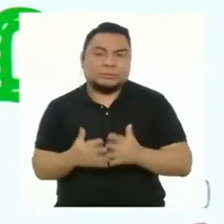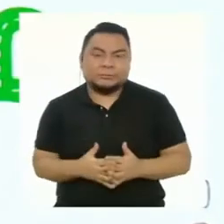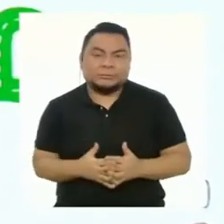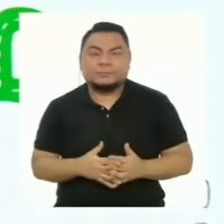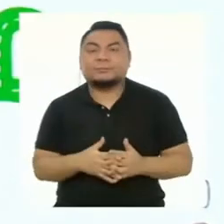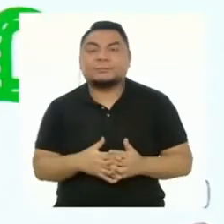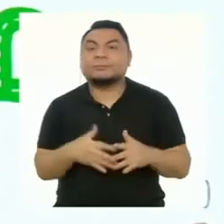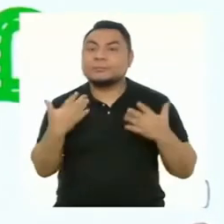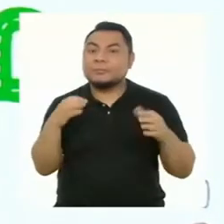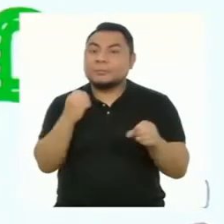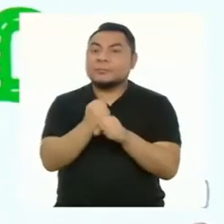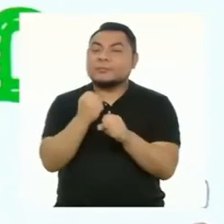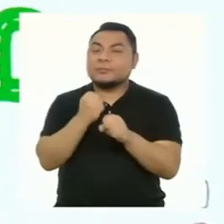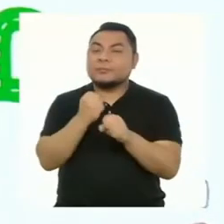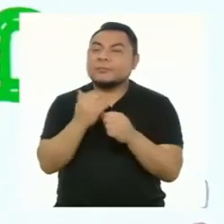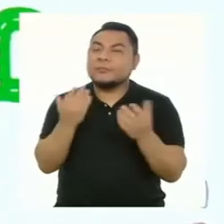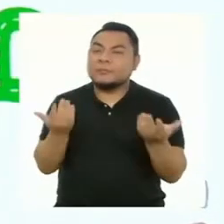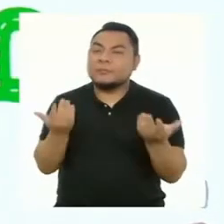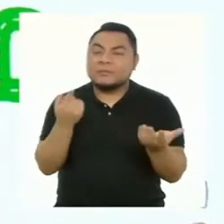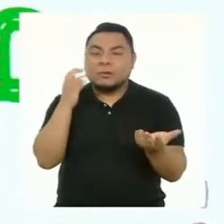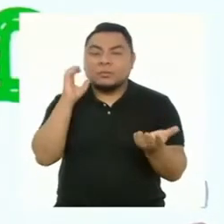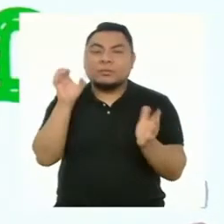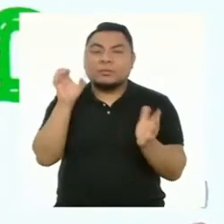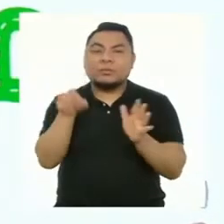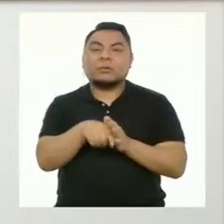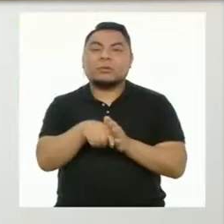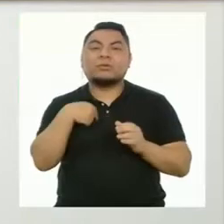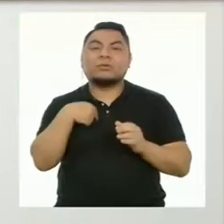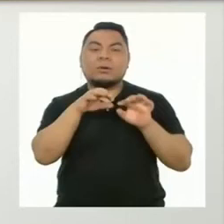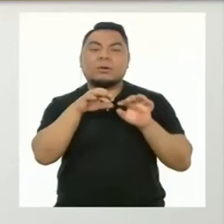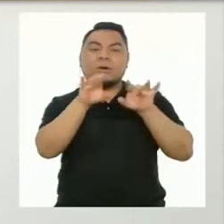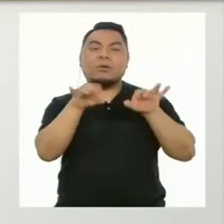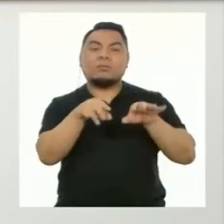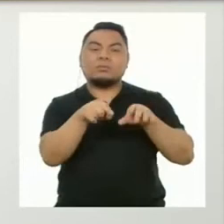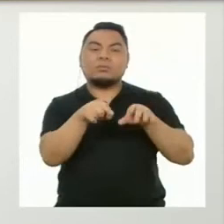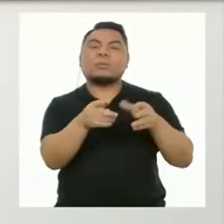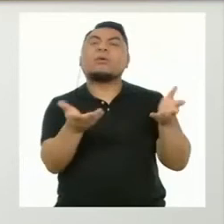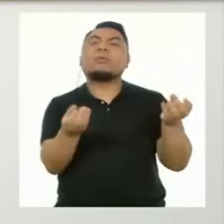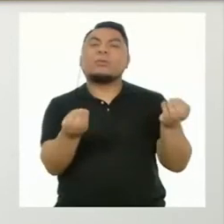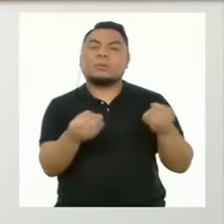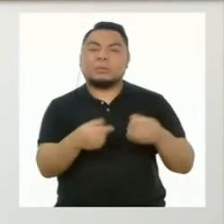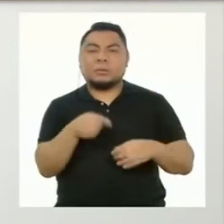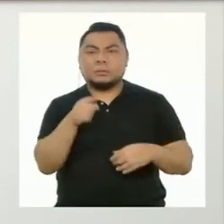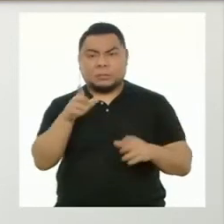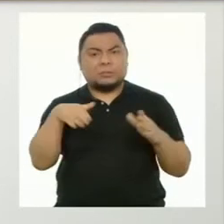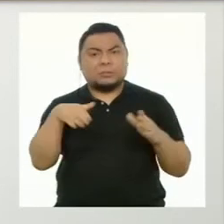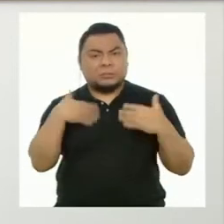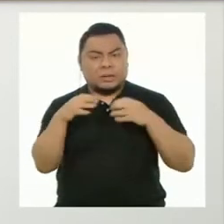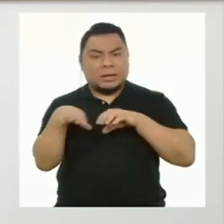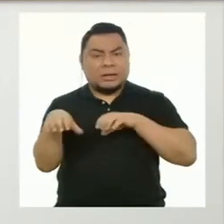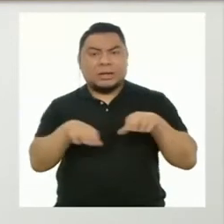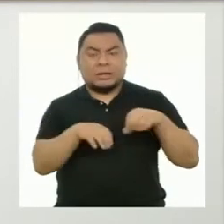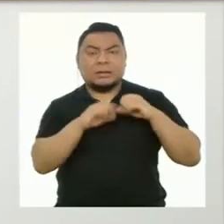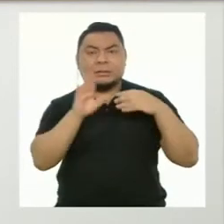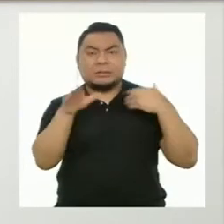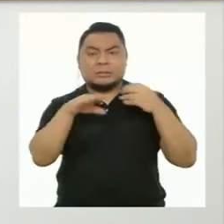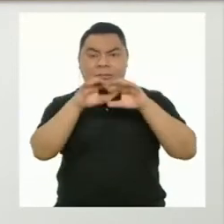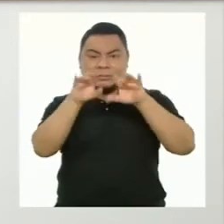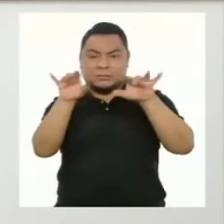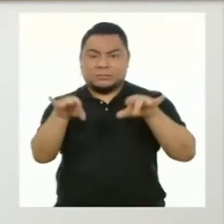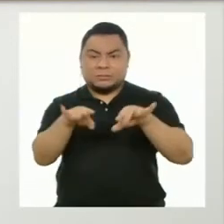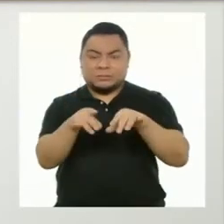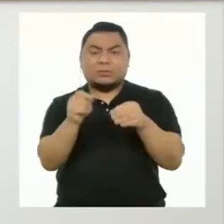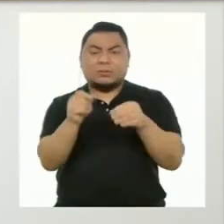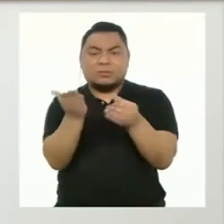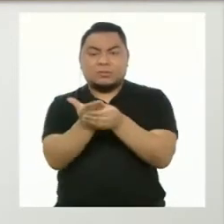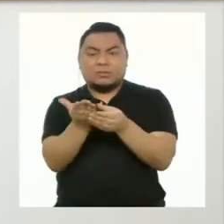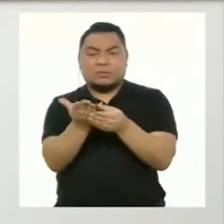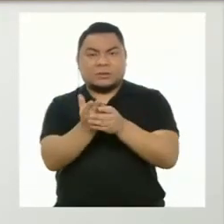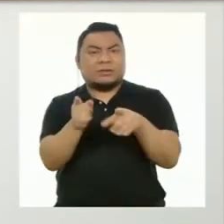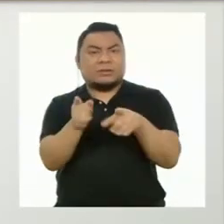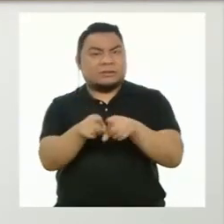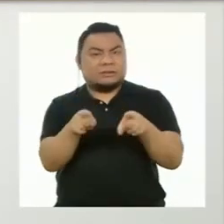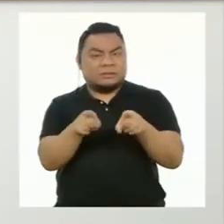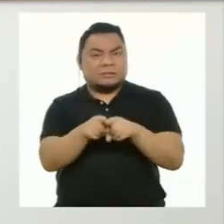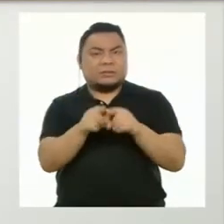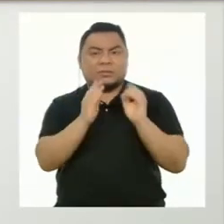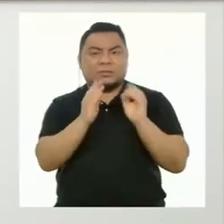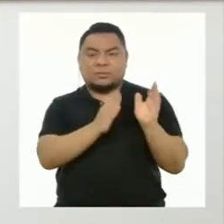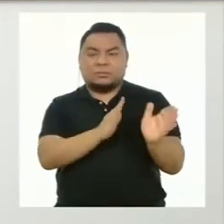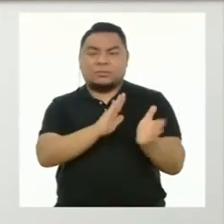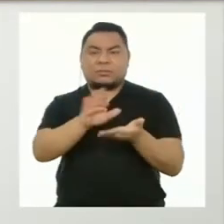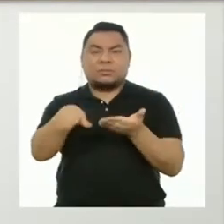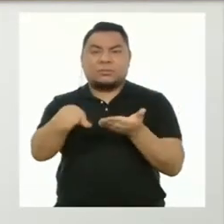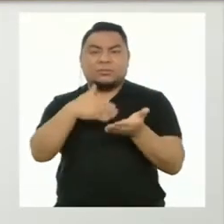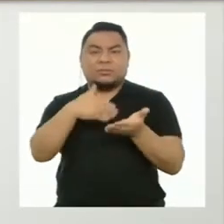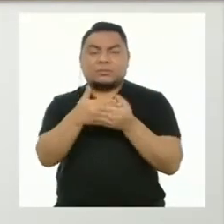¿Y si hemos trabajado principalmente en la computadora? Podemos hacer nuestro portafolio de manera virtual, organizando nuestros